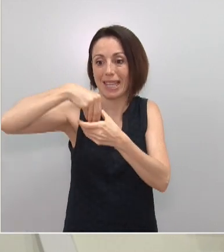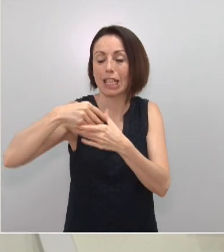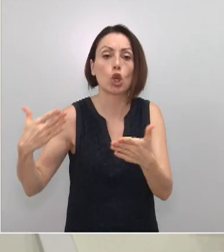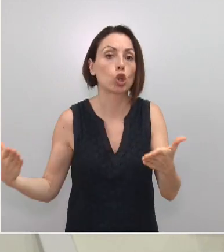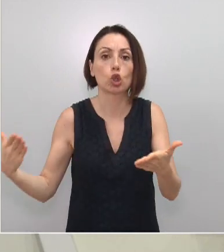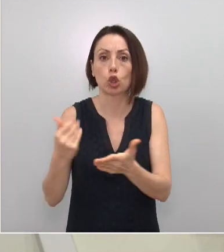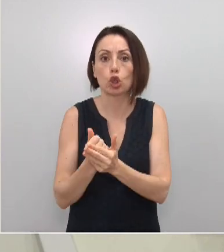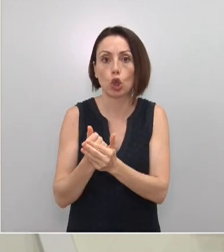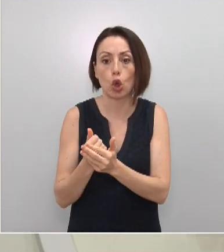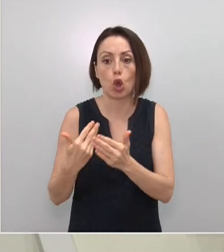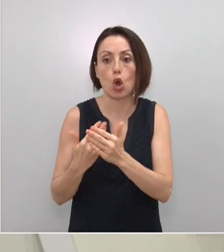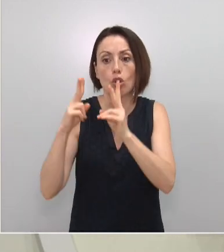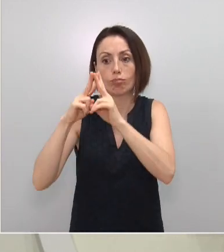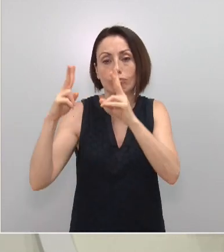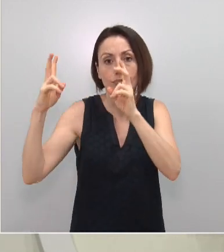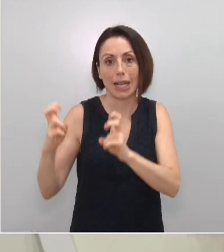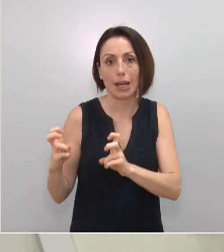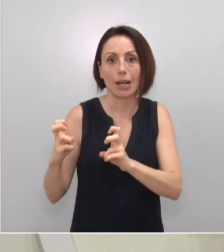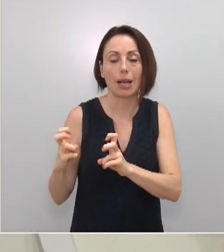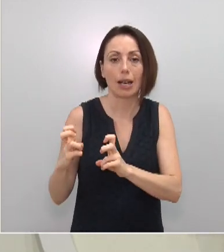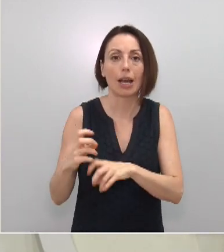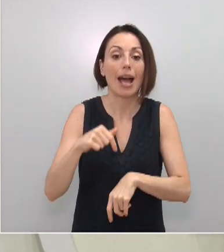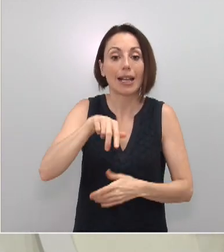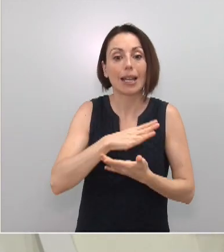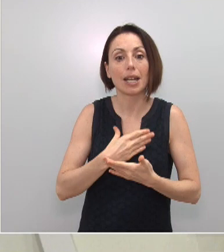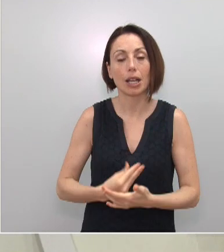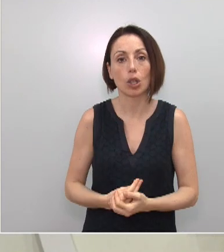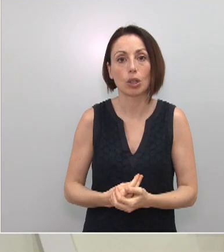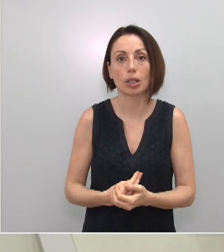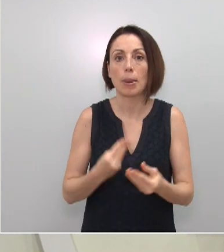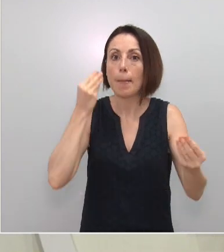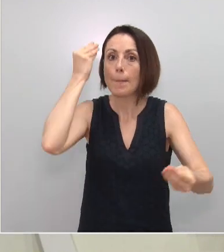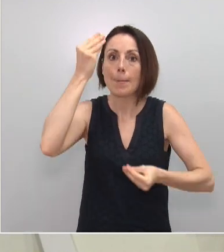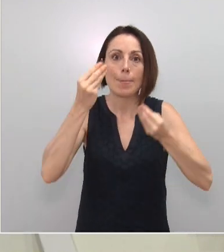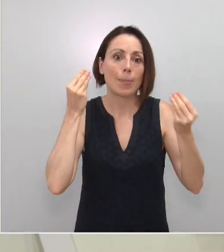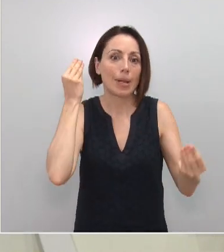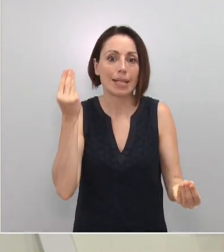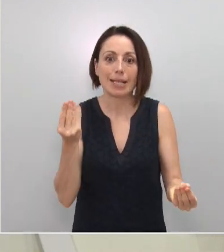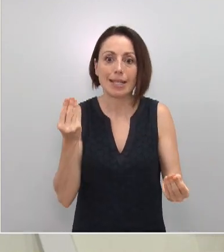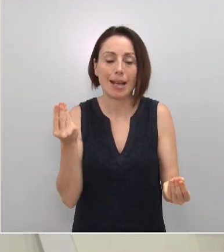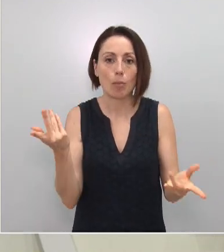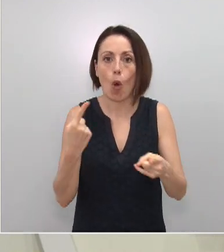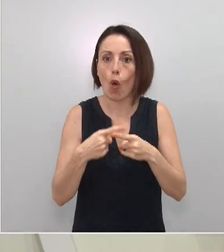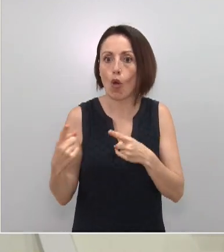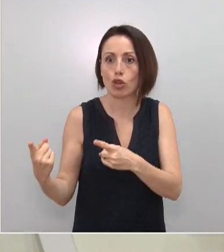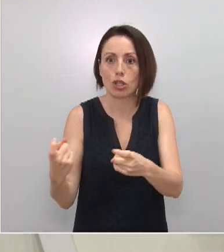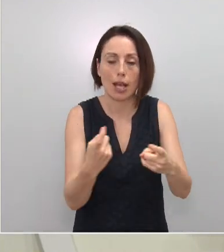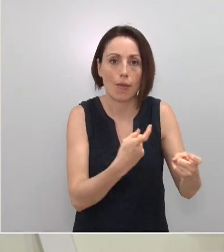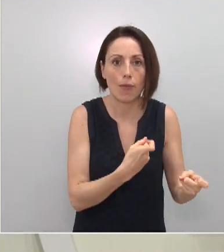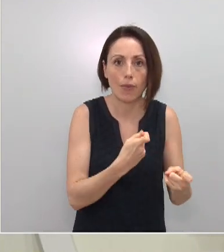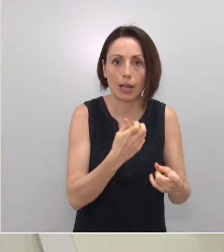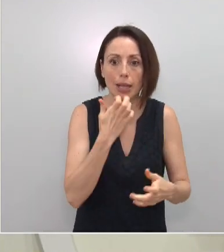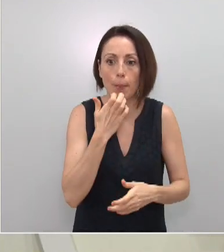Murcia, y esto depende ahora mismo de la delegación del Gobierno, entendemos que no hay infraestructuras suficientes para que, si se da esta situación, se